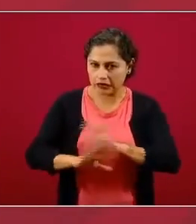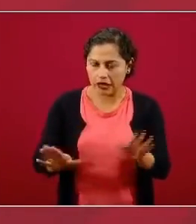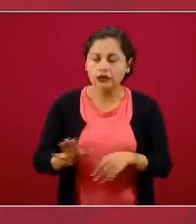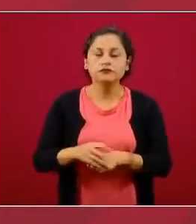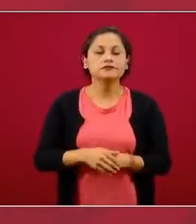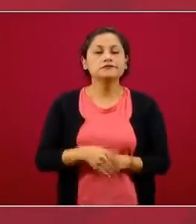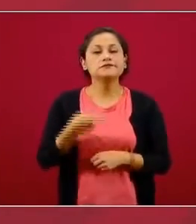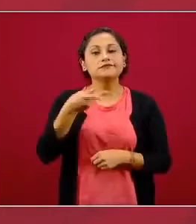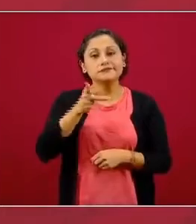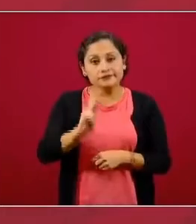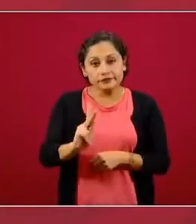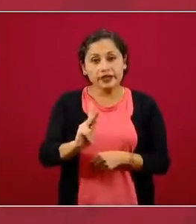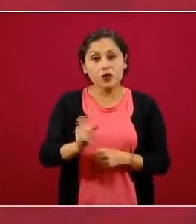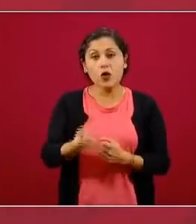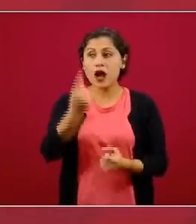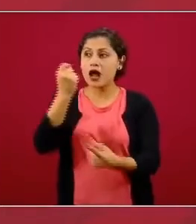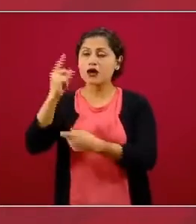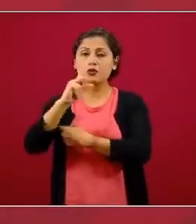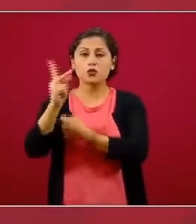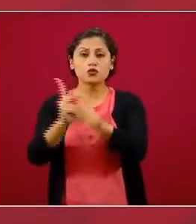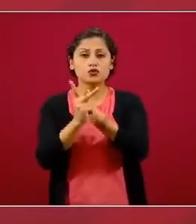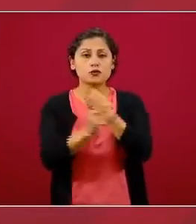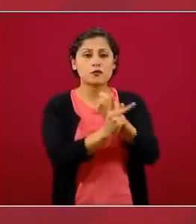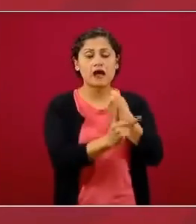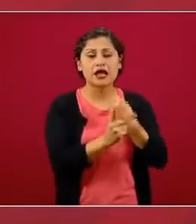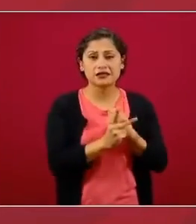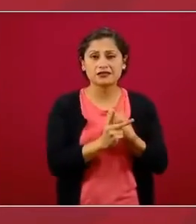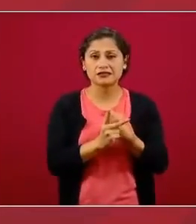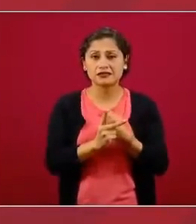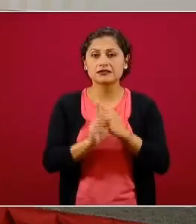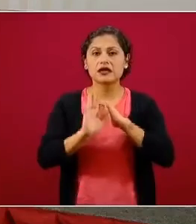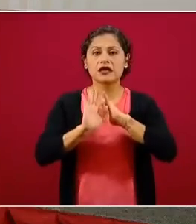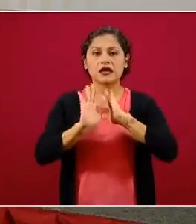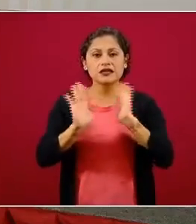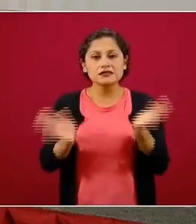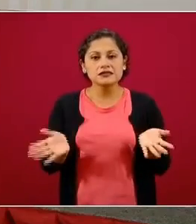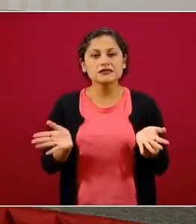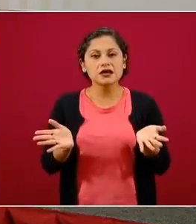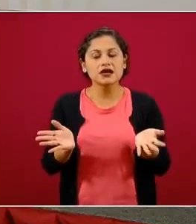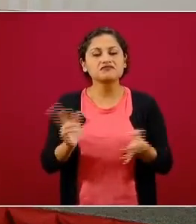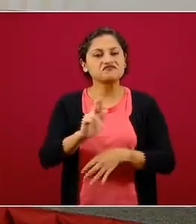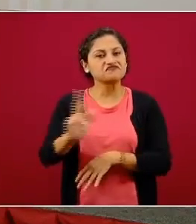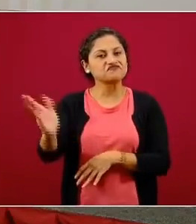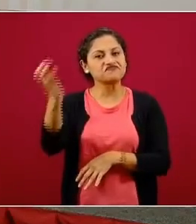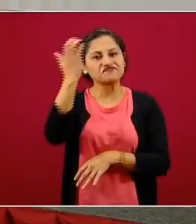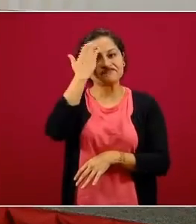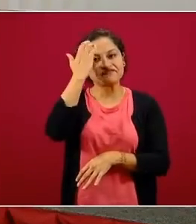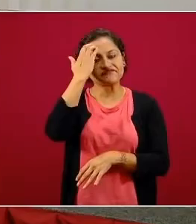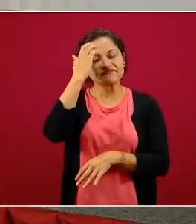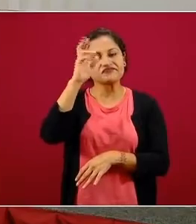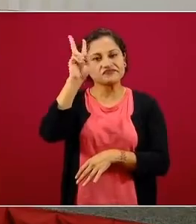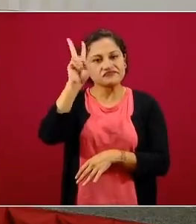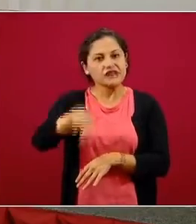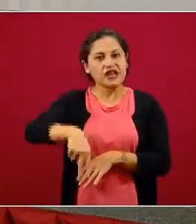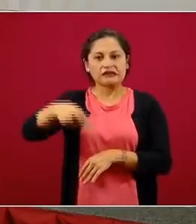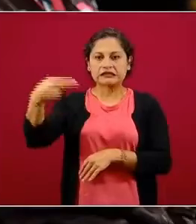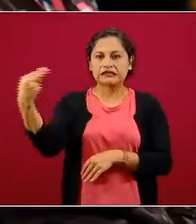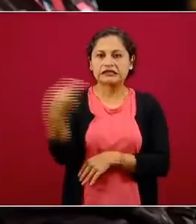empieza a ser muy claro el reconocimiento de que tener un sistema de salud público,